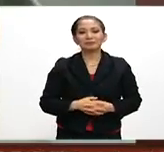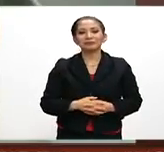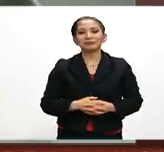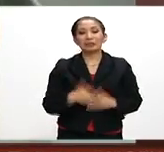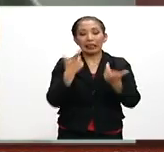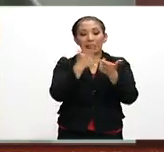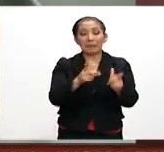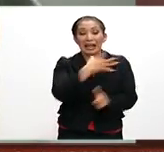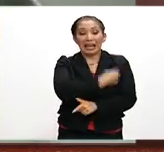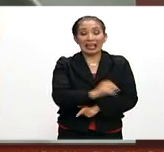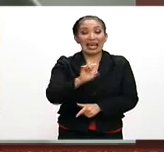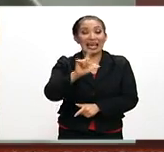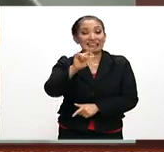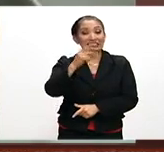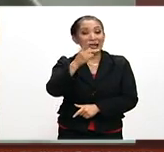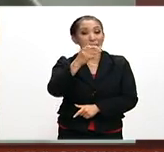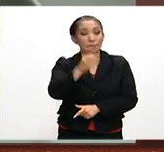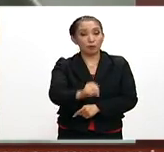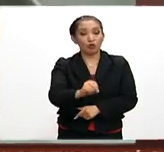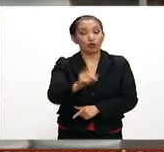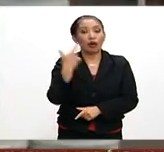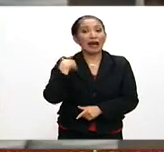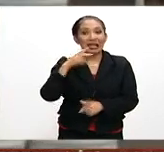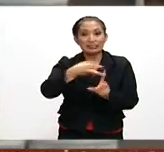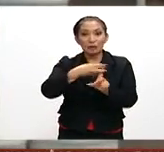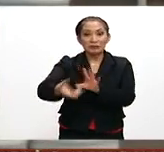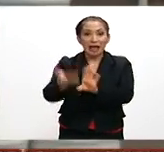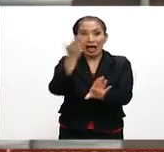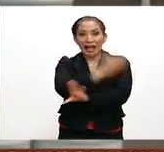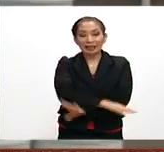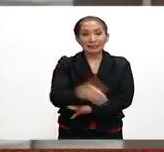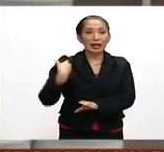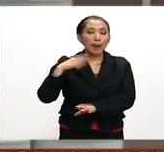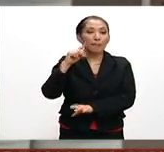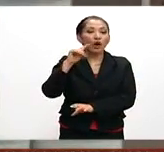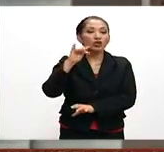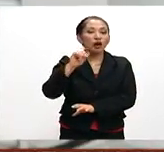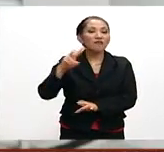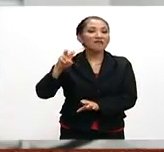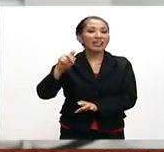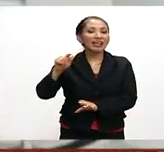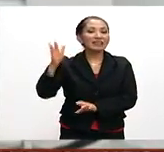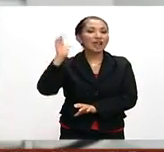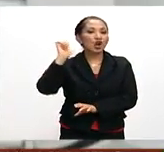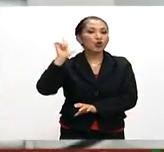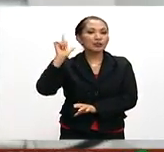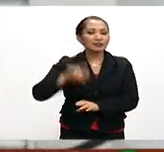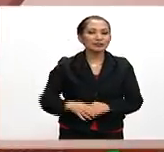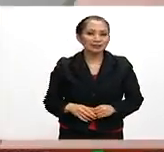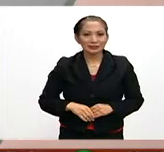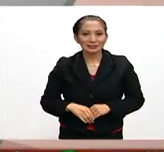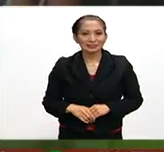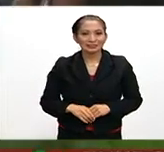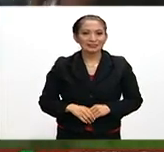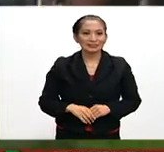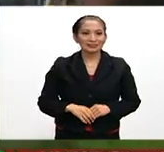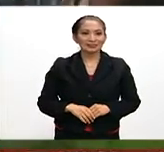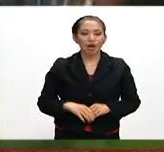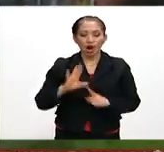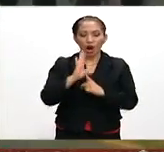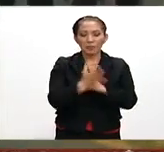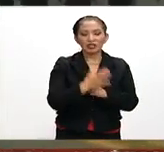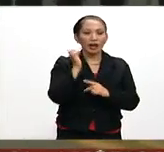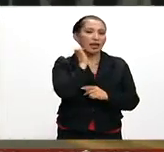Liberan al hijo de El Chapo Guzmán, quien fue secuestrado en Puerto Vallarta el pasado lunes. La